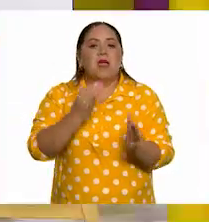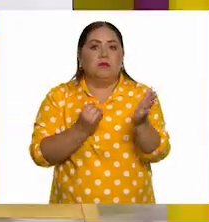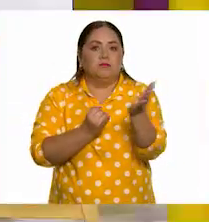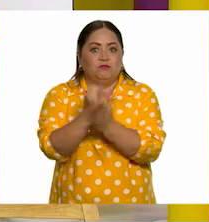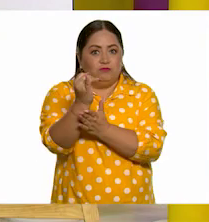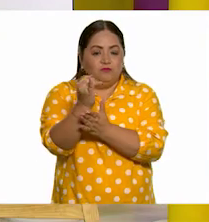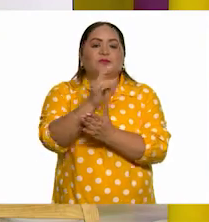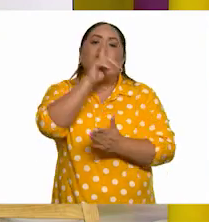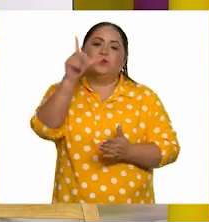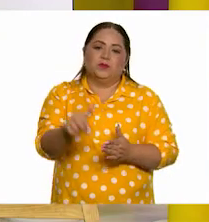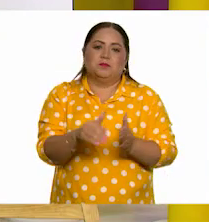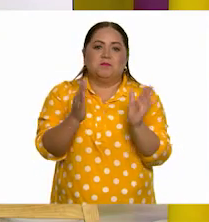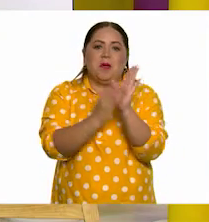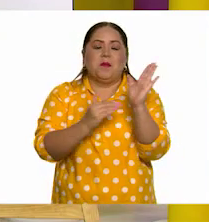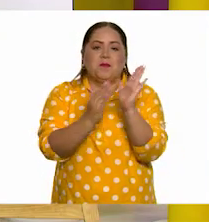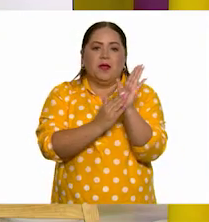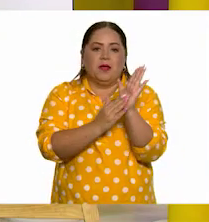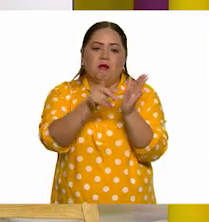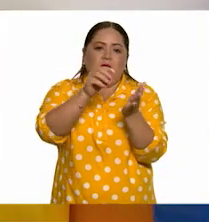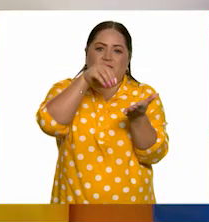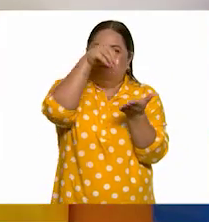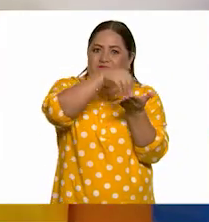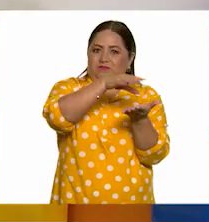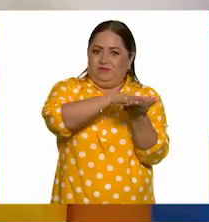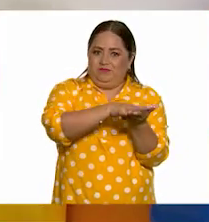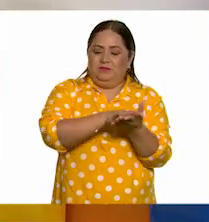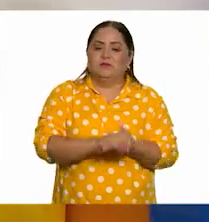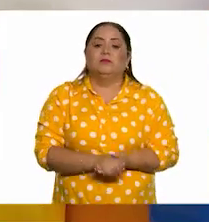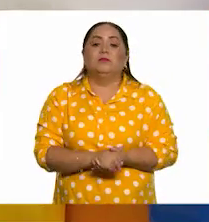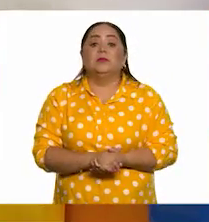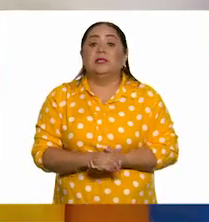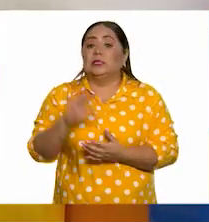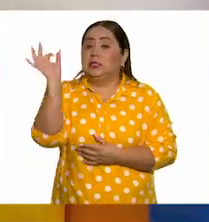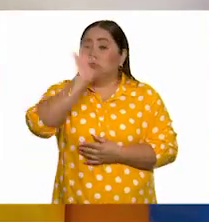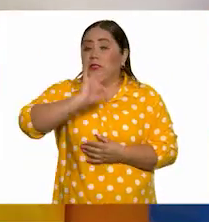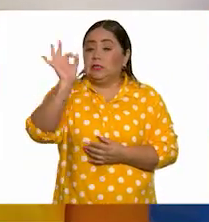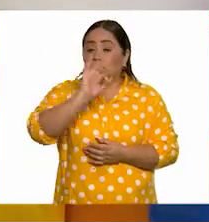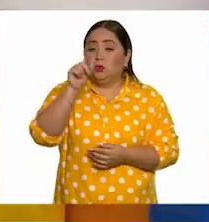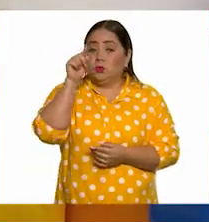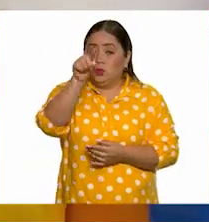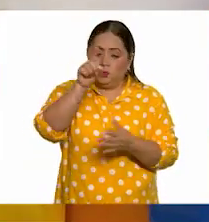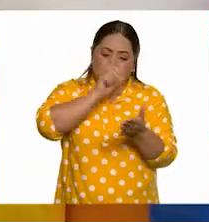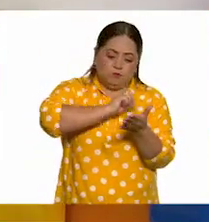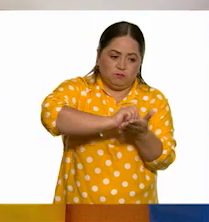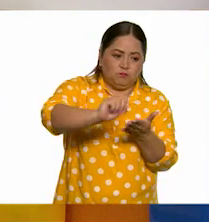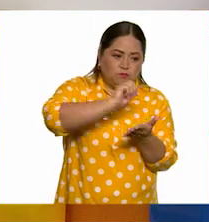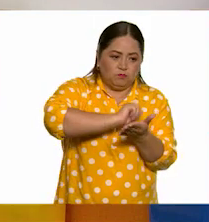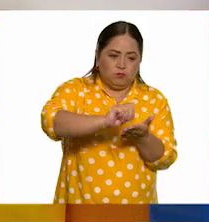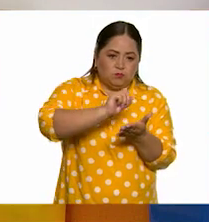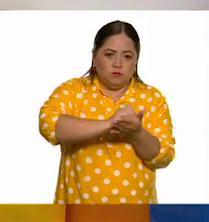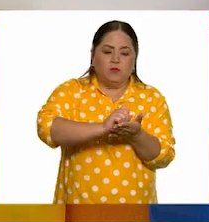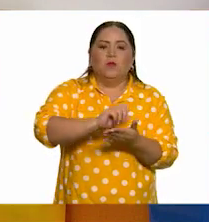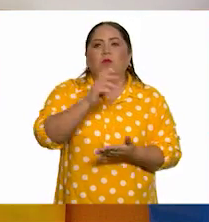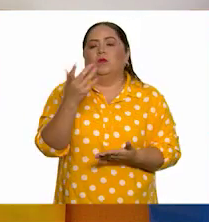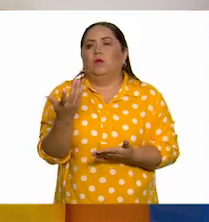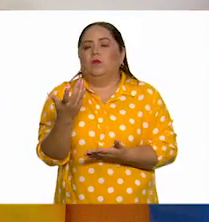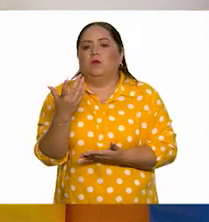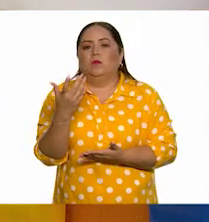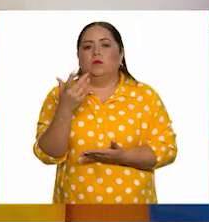de manera formal su documento o su descripción. Pili, tú al estar escribiendo, al estar